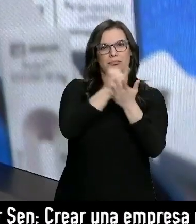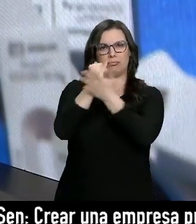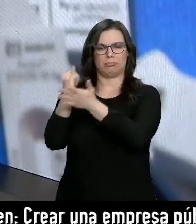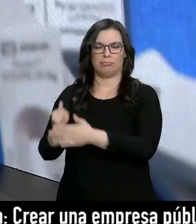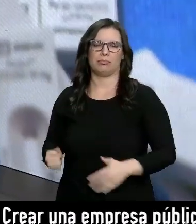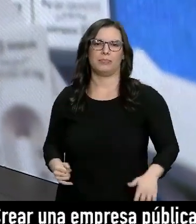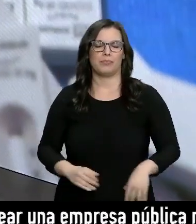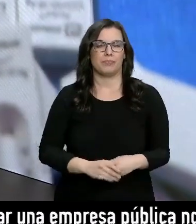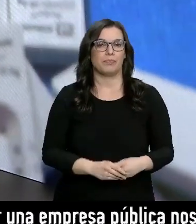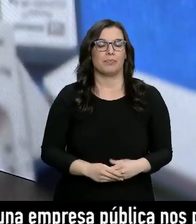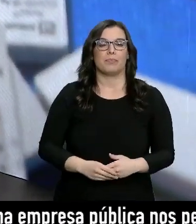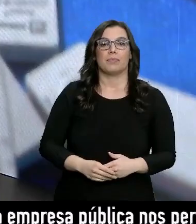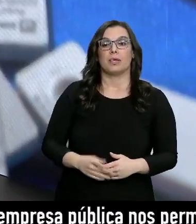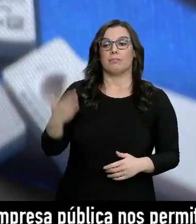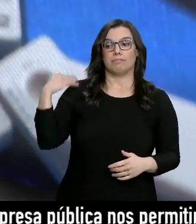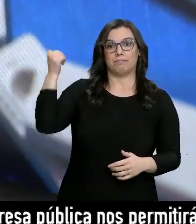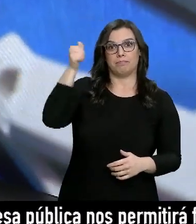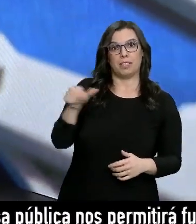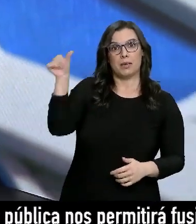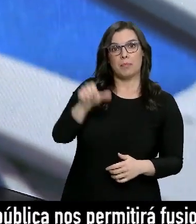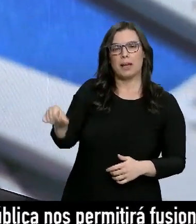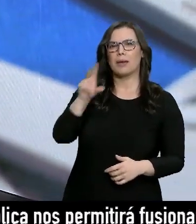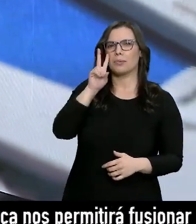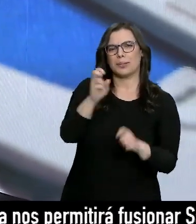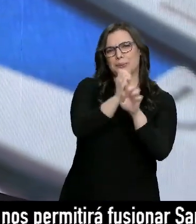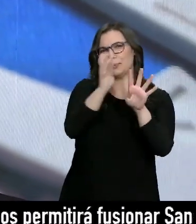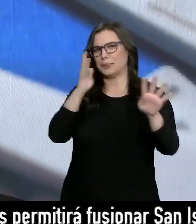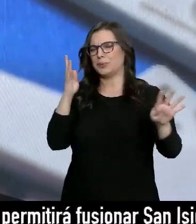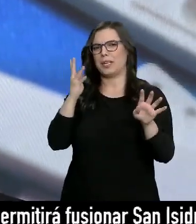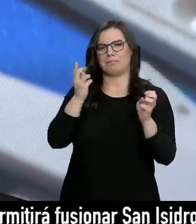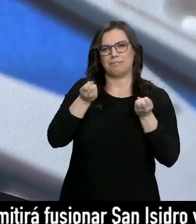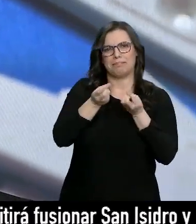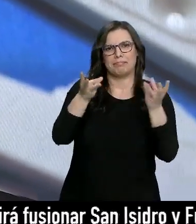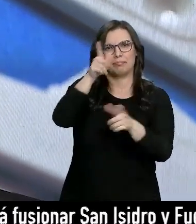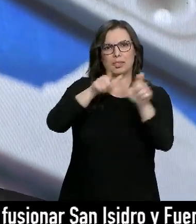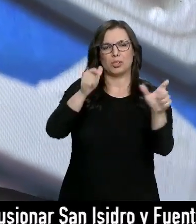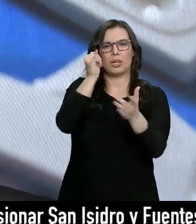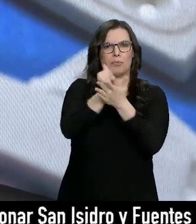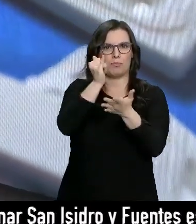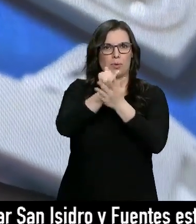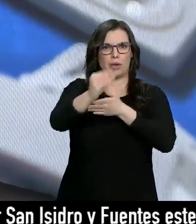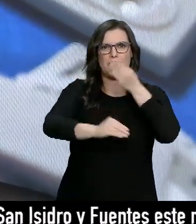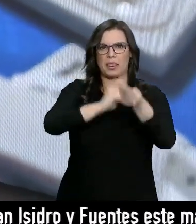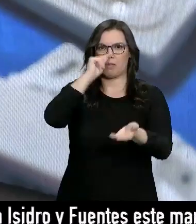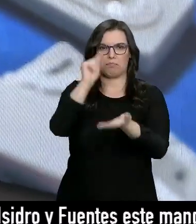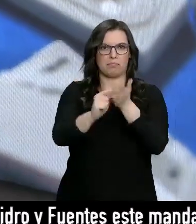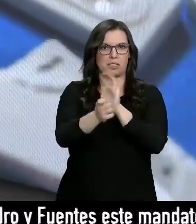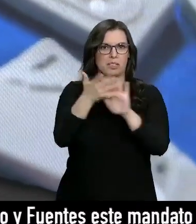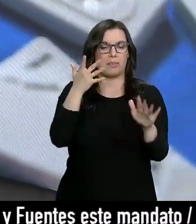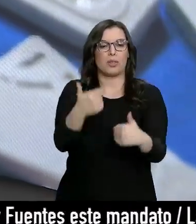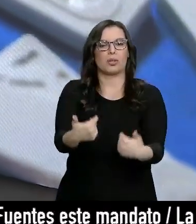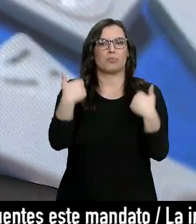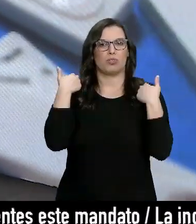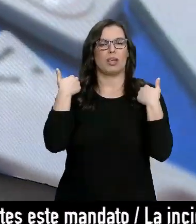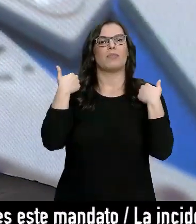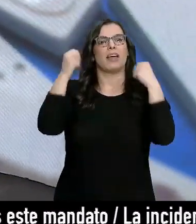A lo largo de estas semanas hemos visto a miles de personas hacerse esos test, pruebas que se hacen en muy poco tiempo y de las que se encarga personal